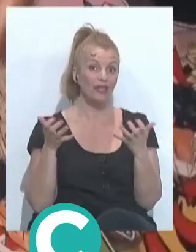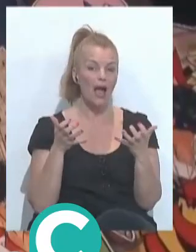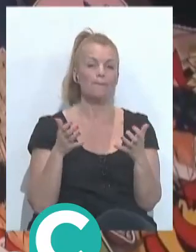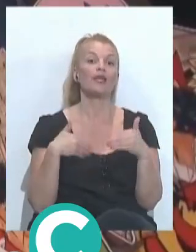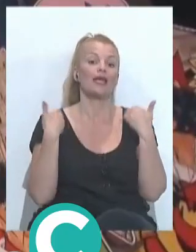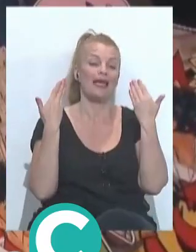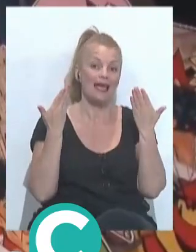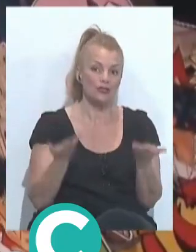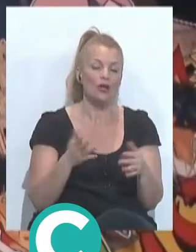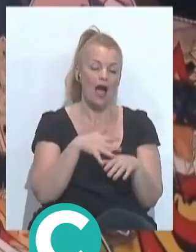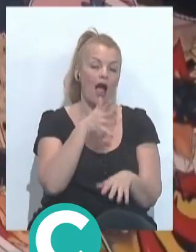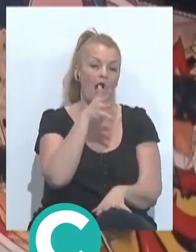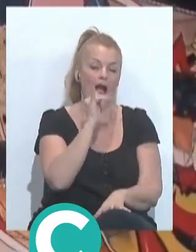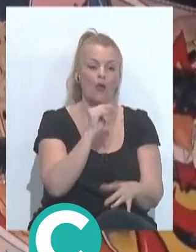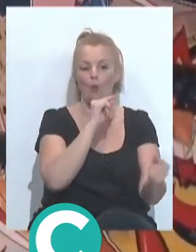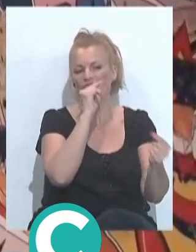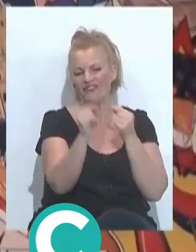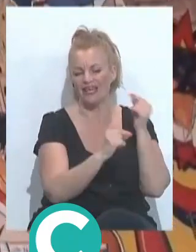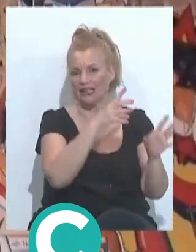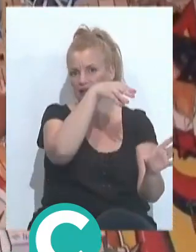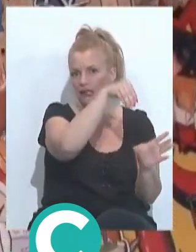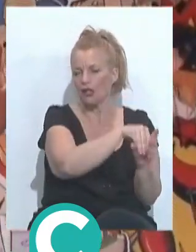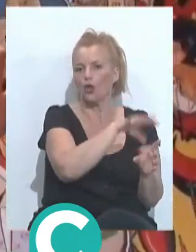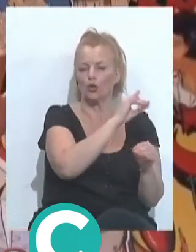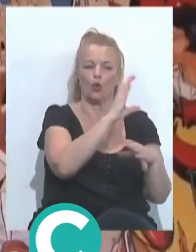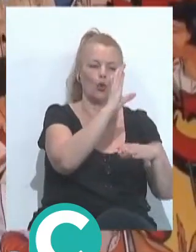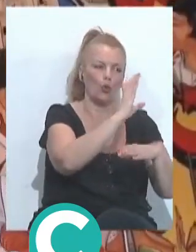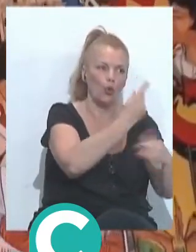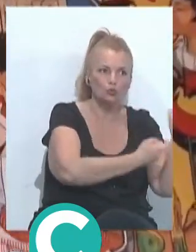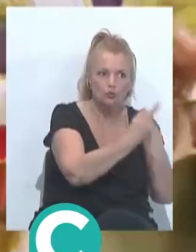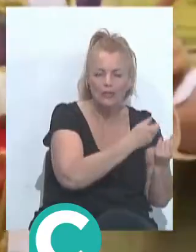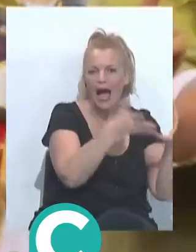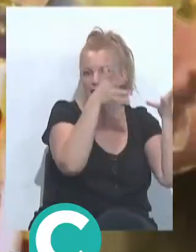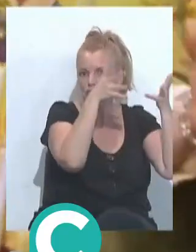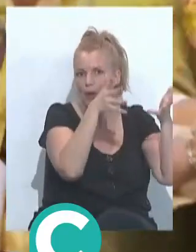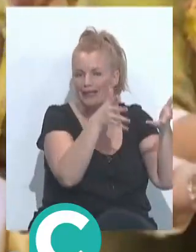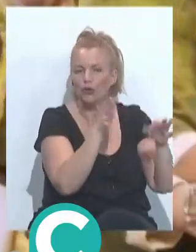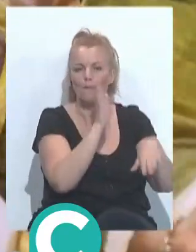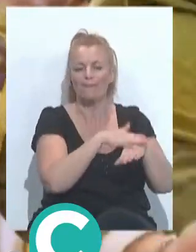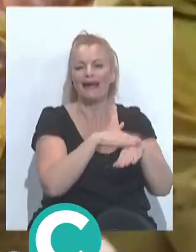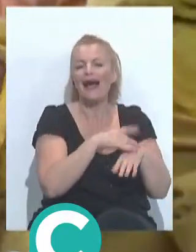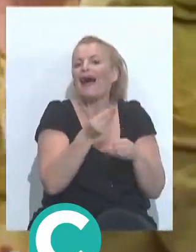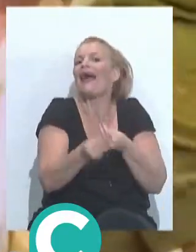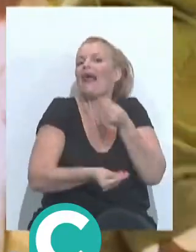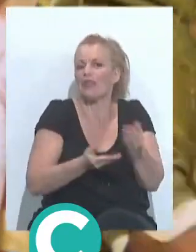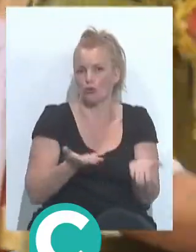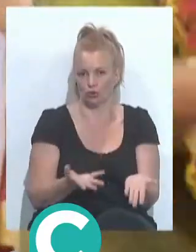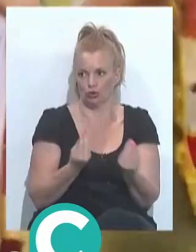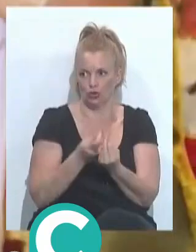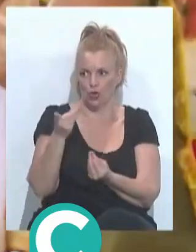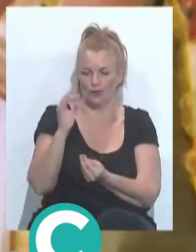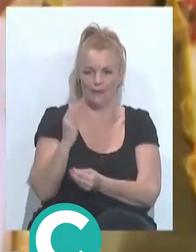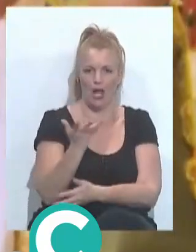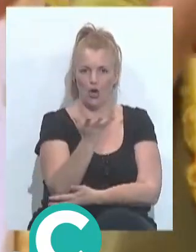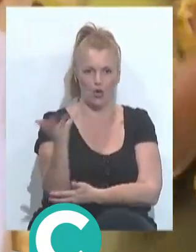bueno pues sí me imagino que ha habido un gran debate interno y sobre todo consultas y asesoramiento para ver lo que se